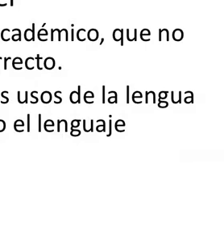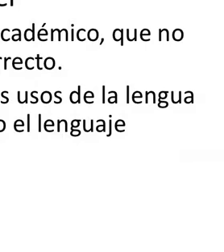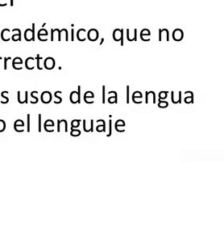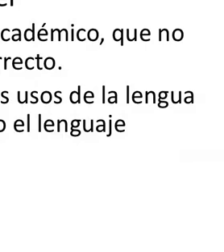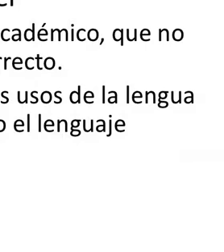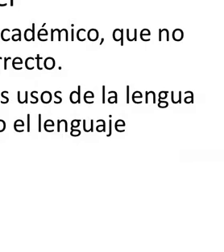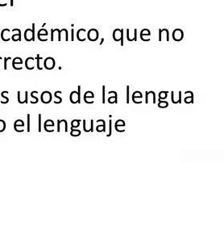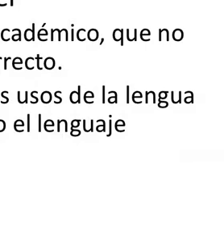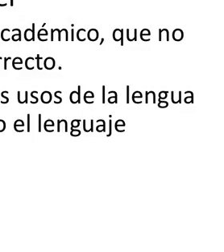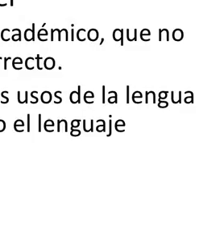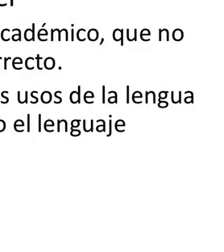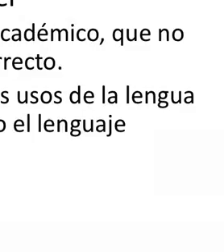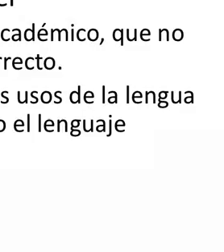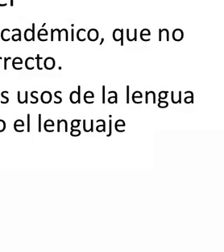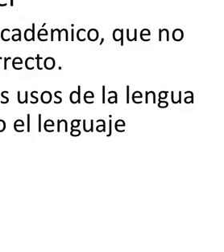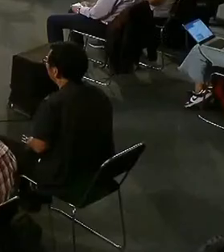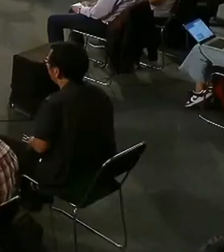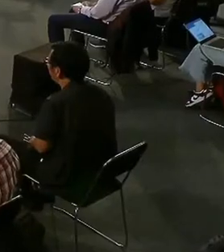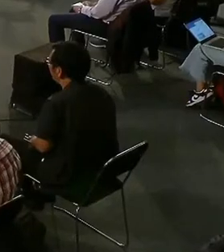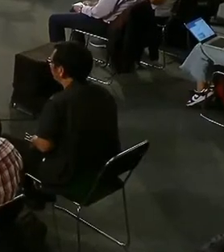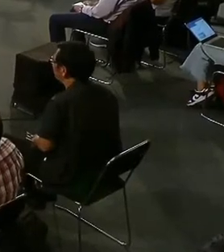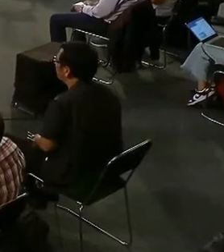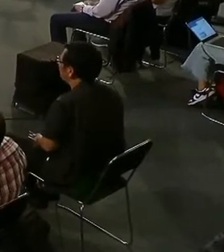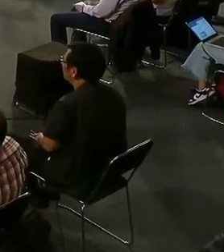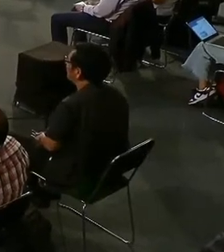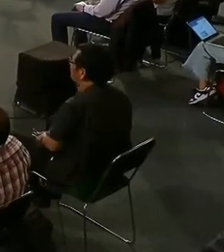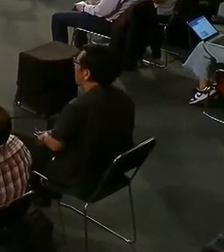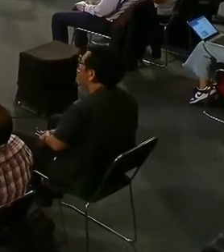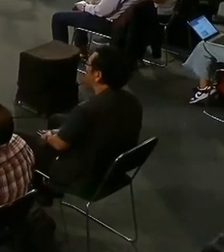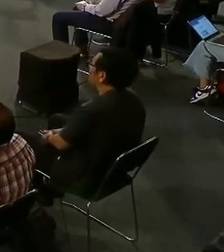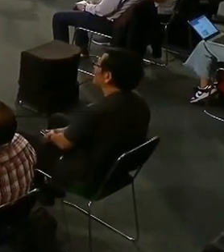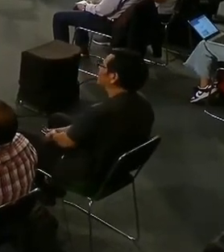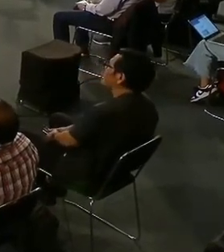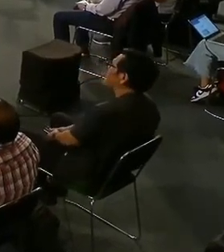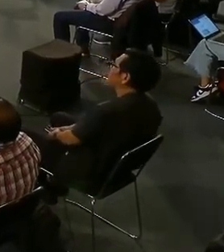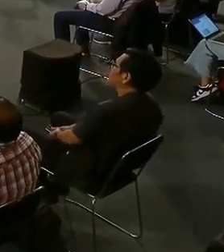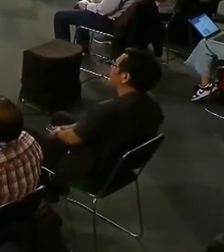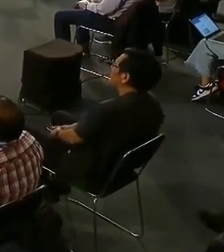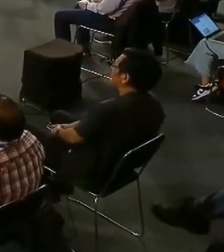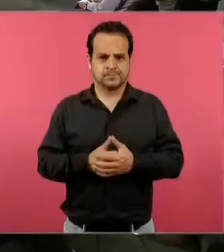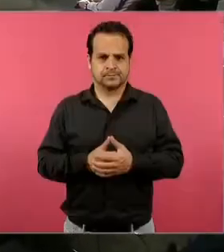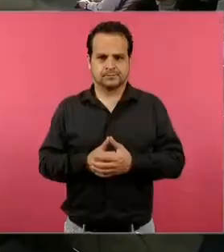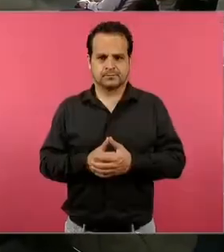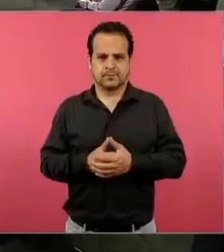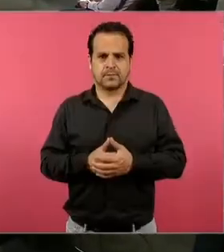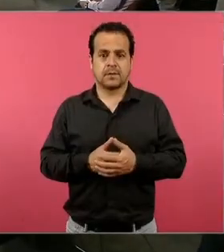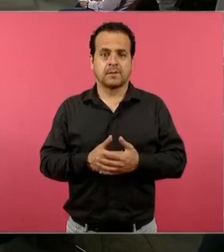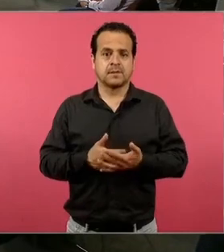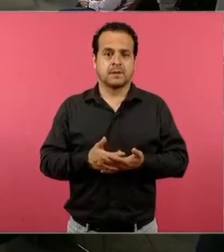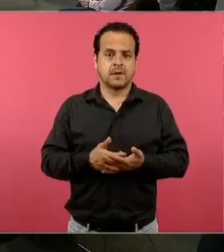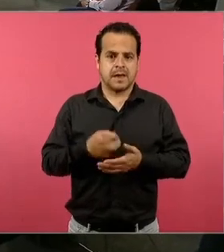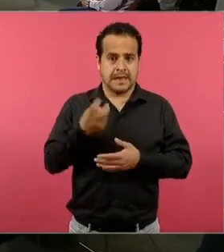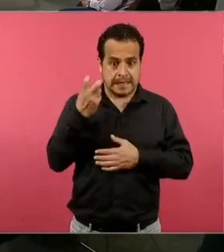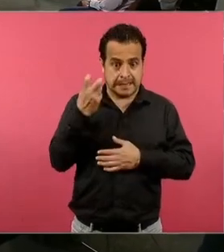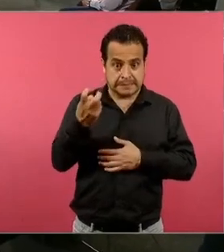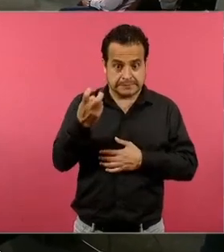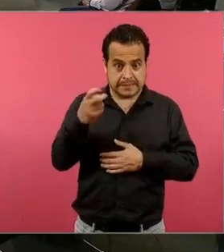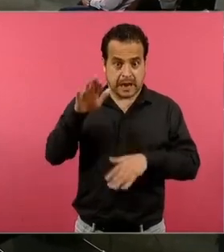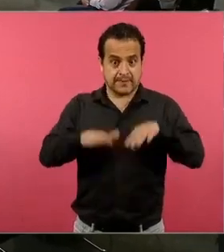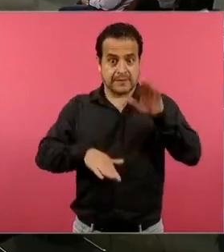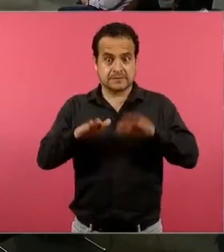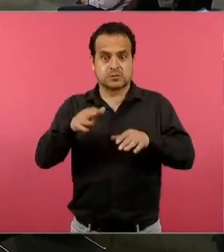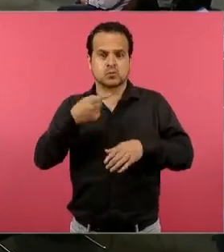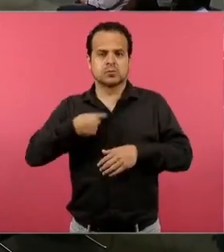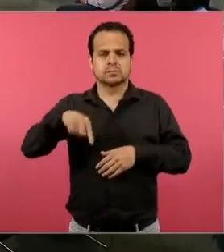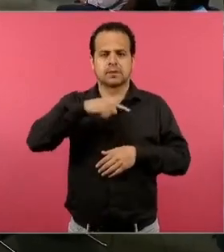estas creencias, estas concepciones que insisto, están en el marco de nuestro sentido común y que pues justo la tarea, en mi caso de la